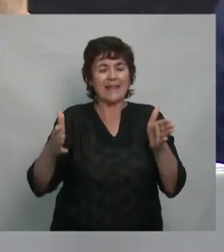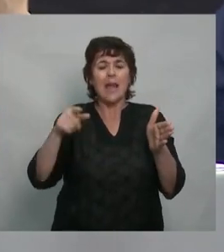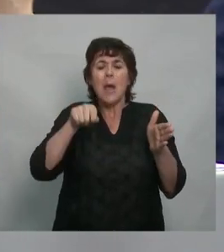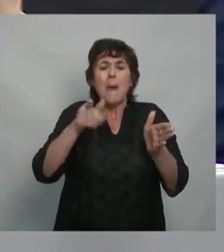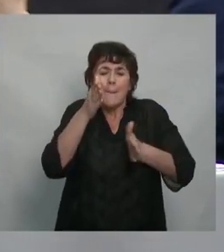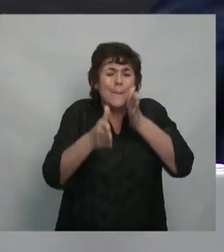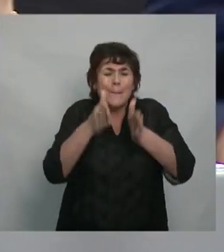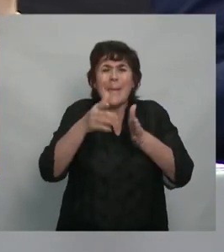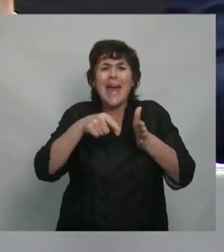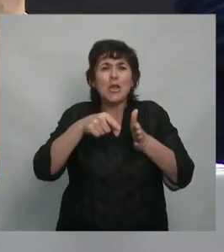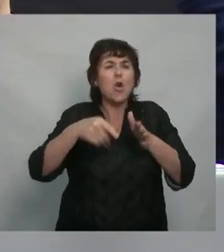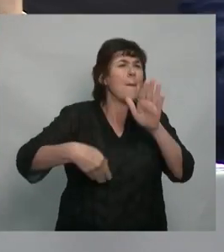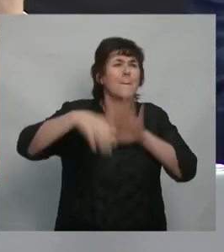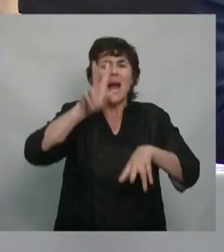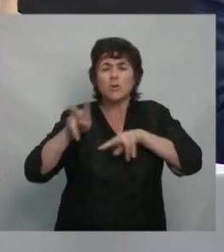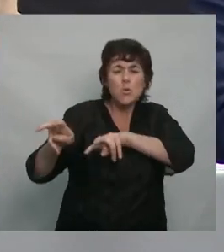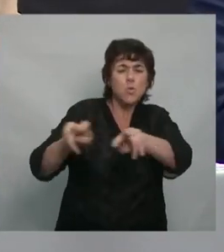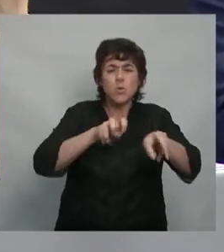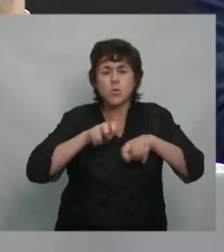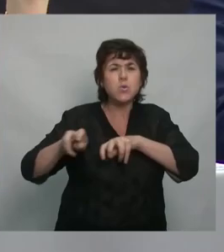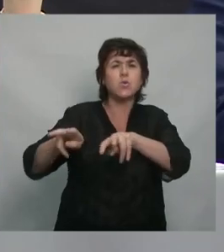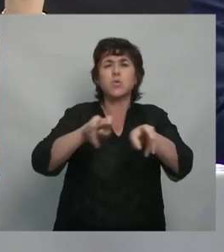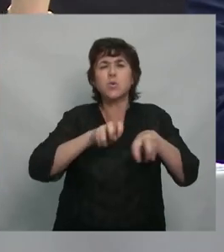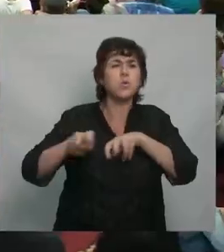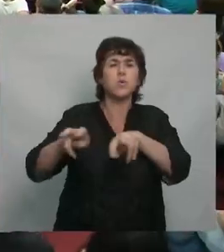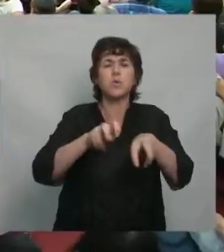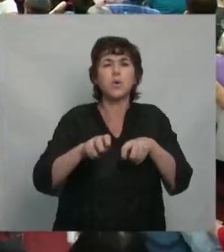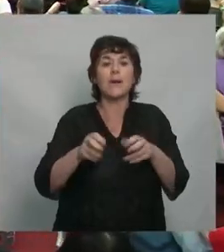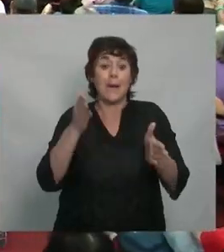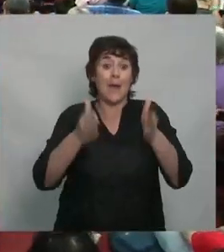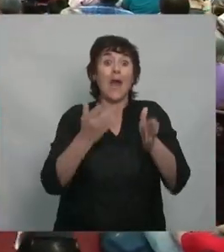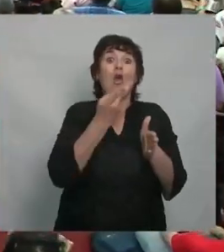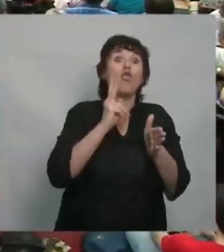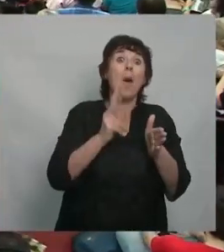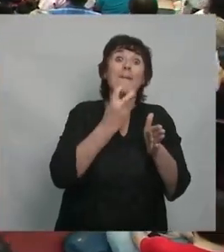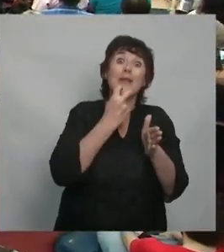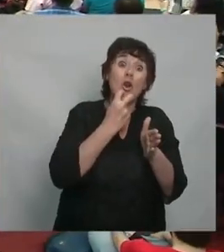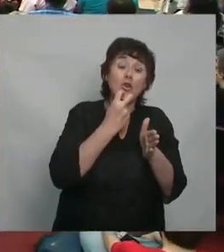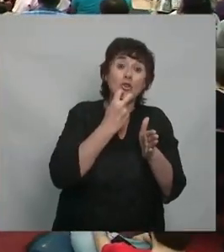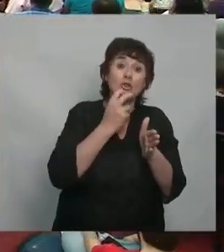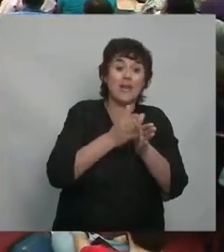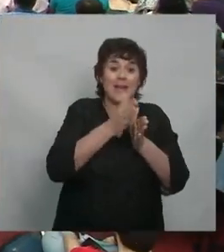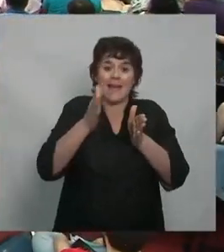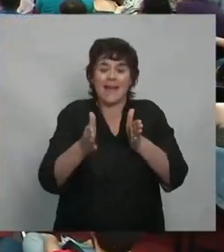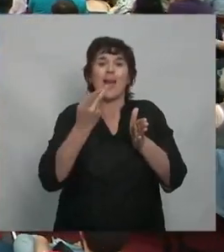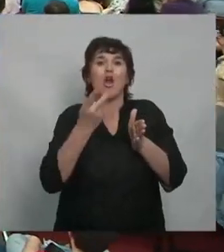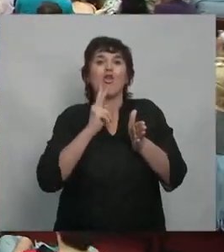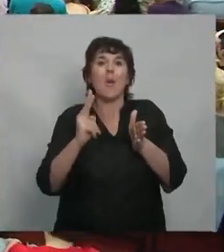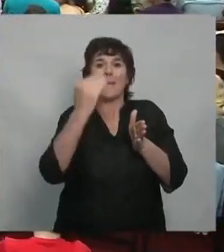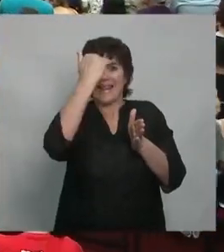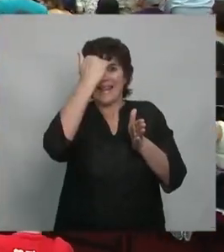ganancia operativa se produce entre el 2011 y el 2015.